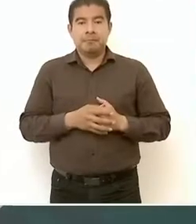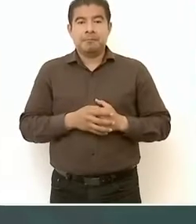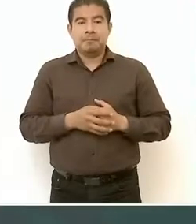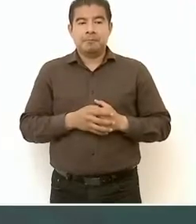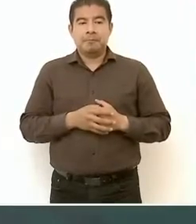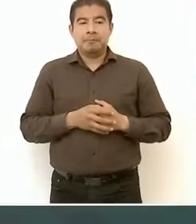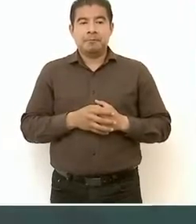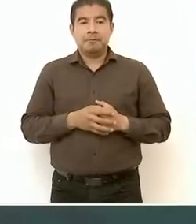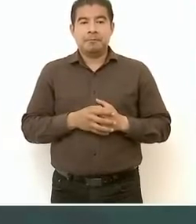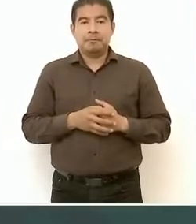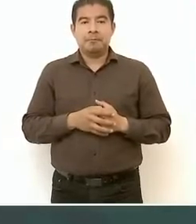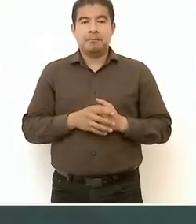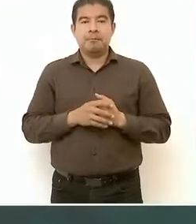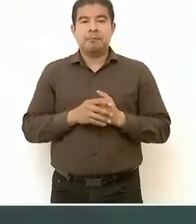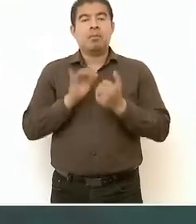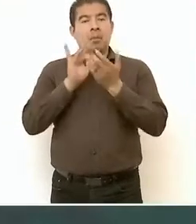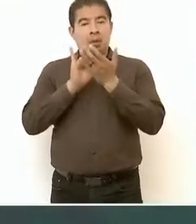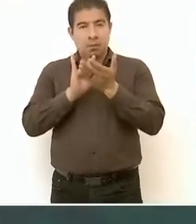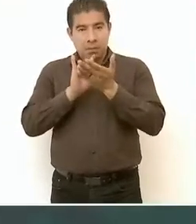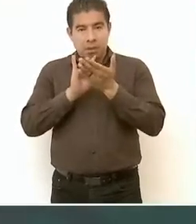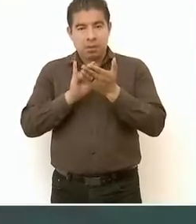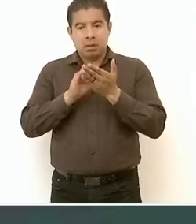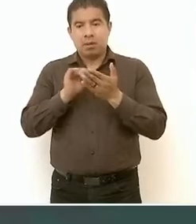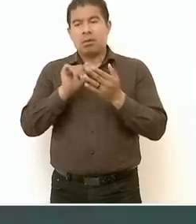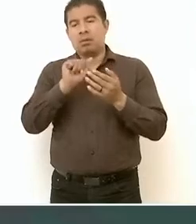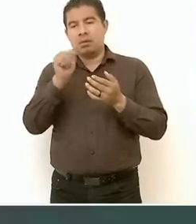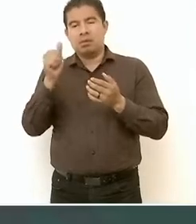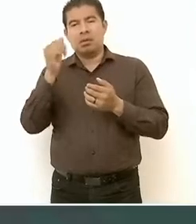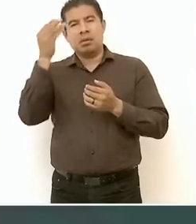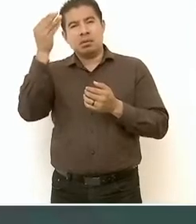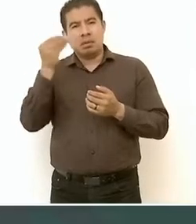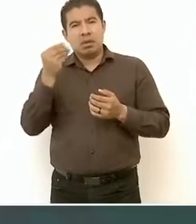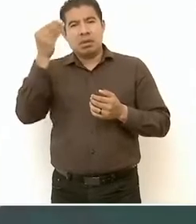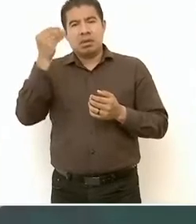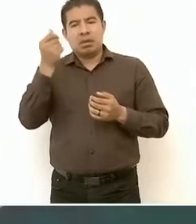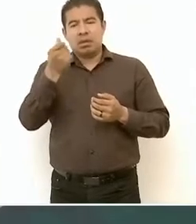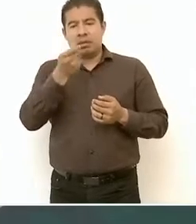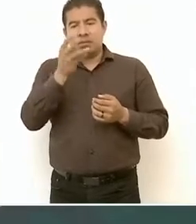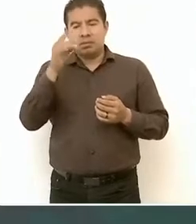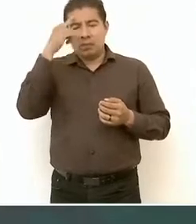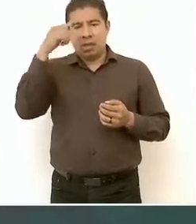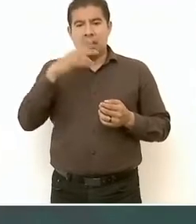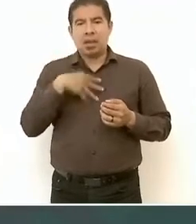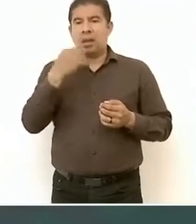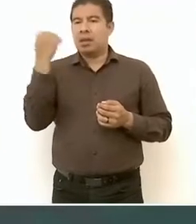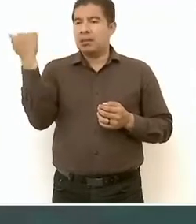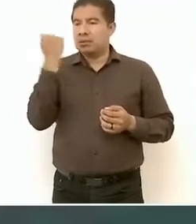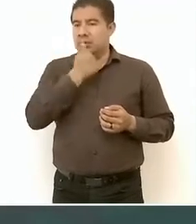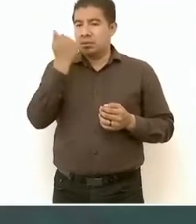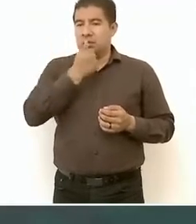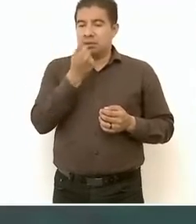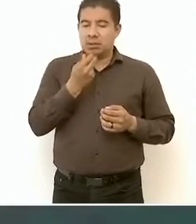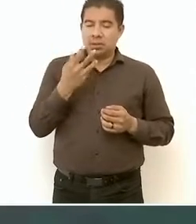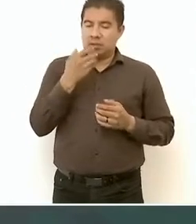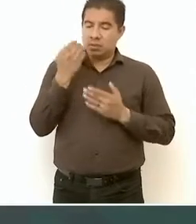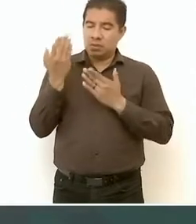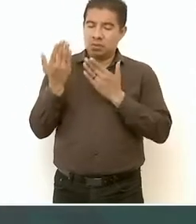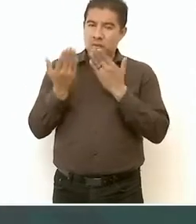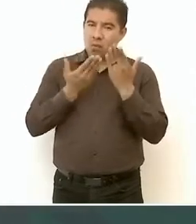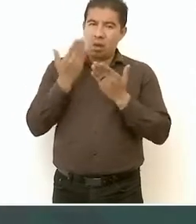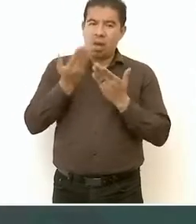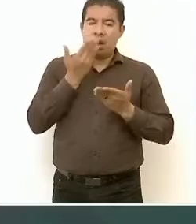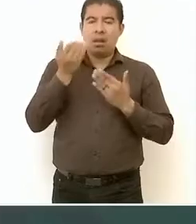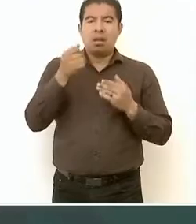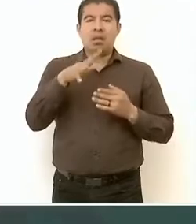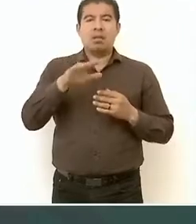Y el apoyo de las becas para los estudiantes en las escuelas públicas. Y